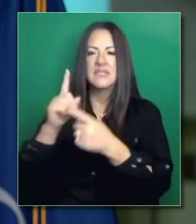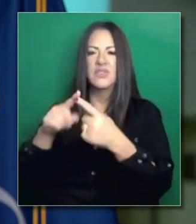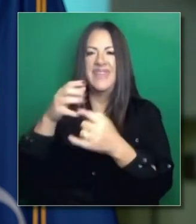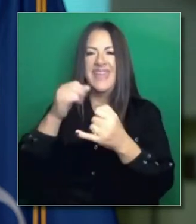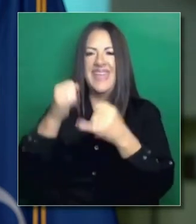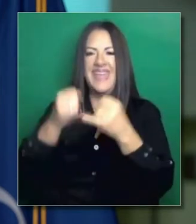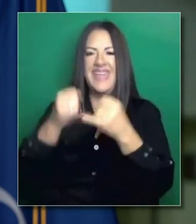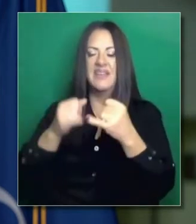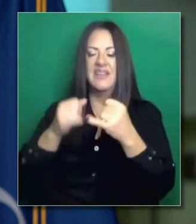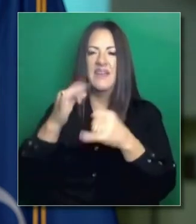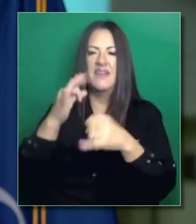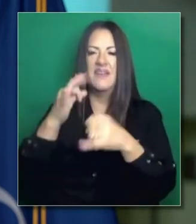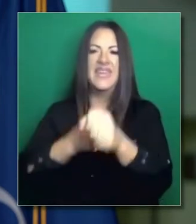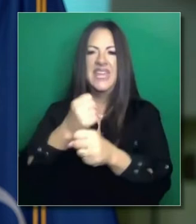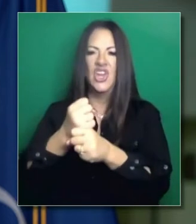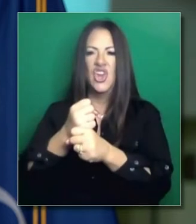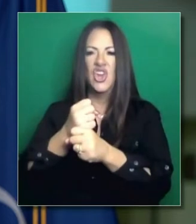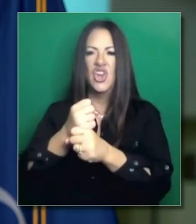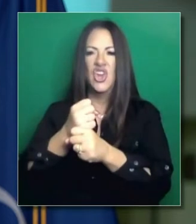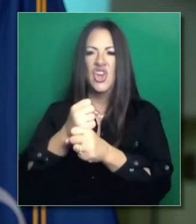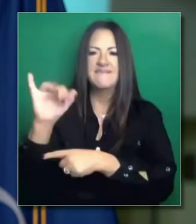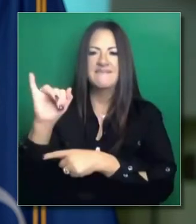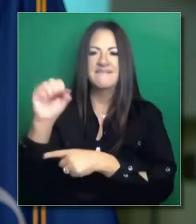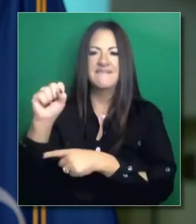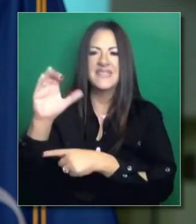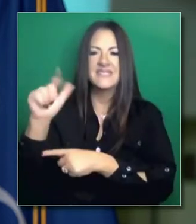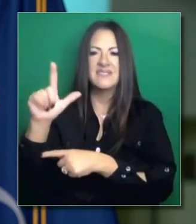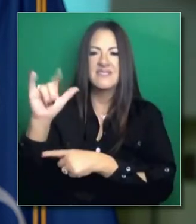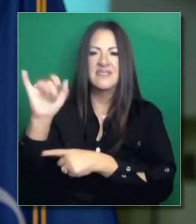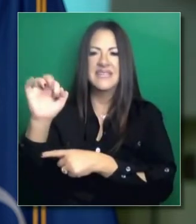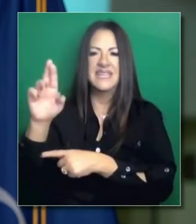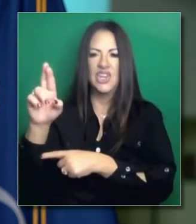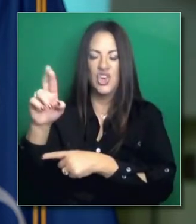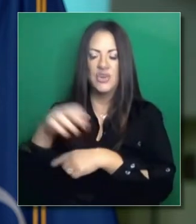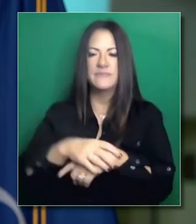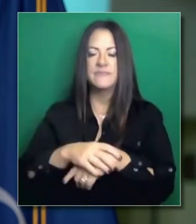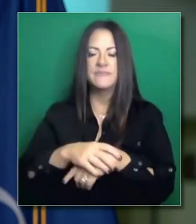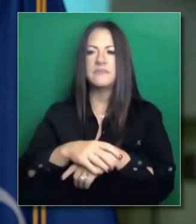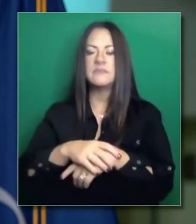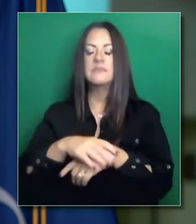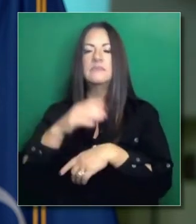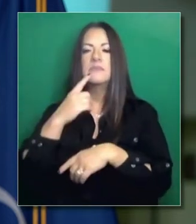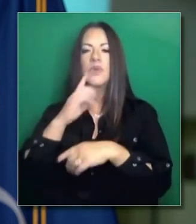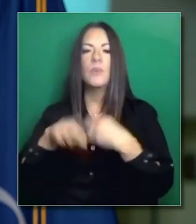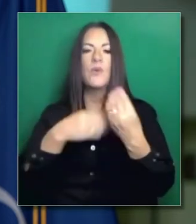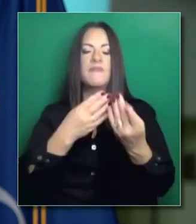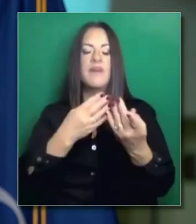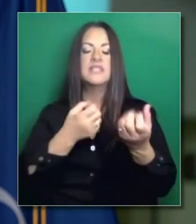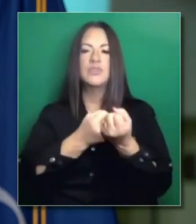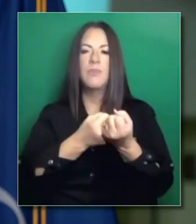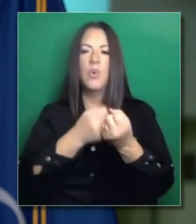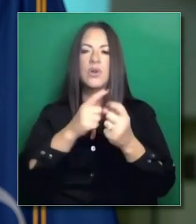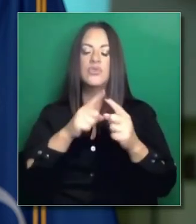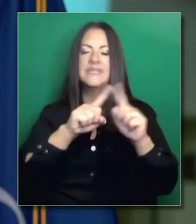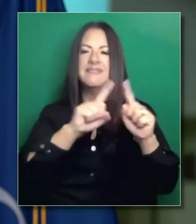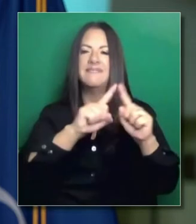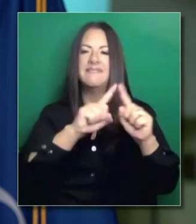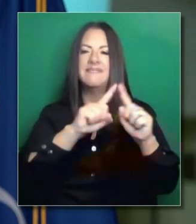precedente. El programa HAP para dar a ciudades y condados apoyo y apoyo para